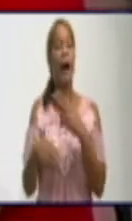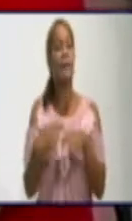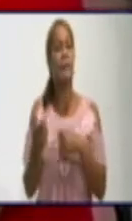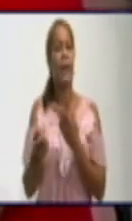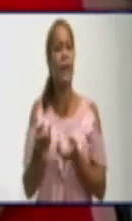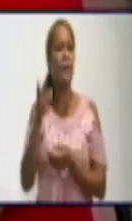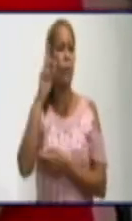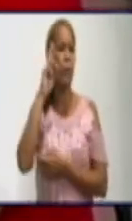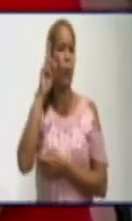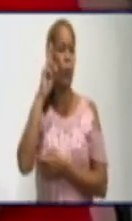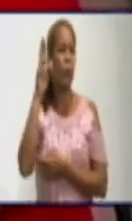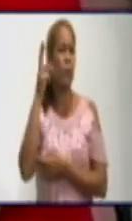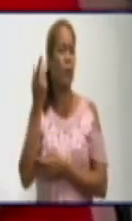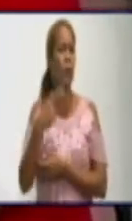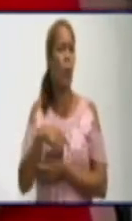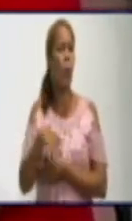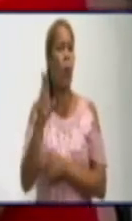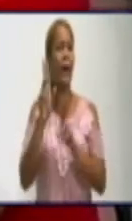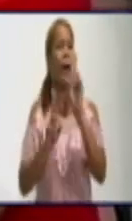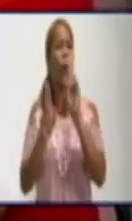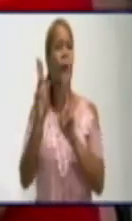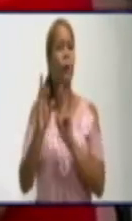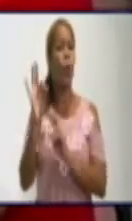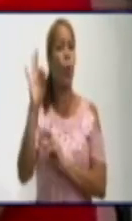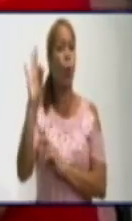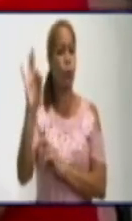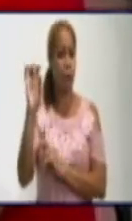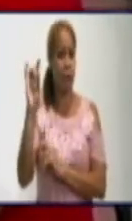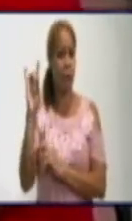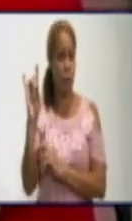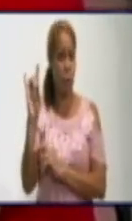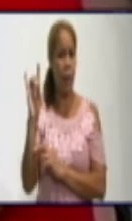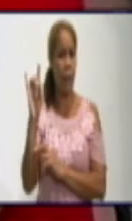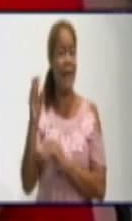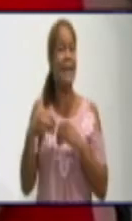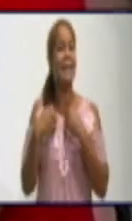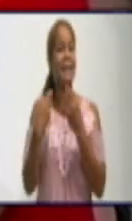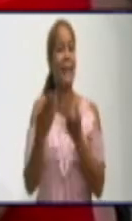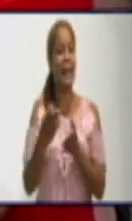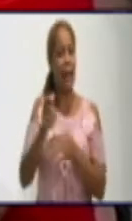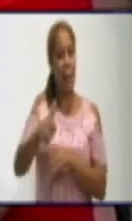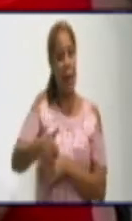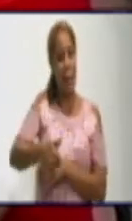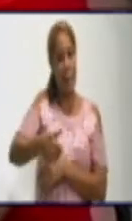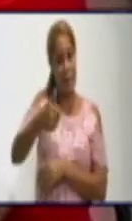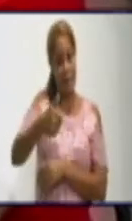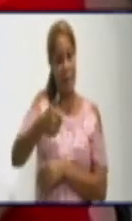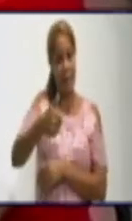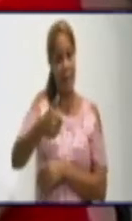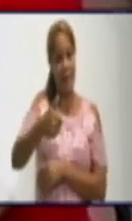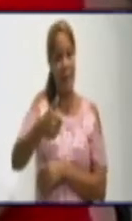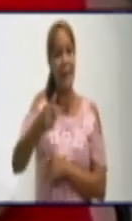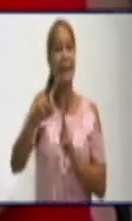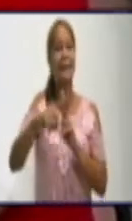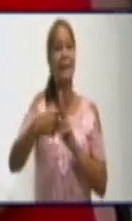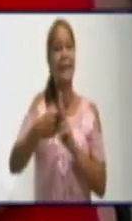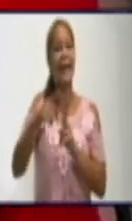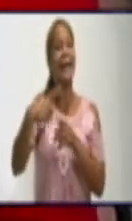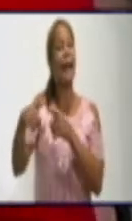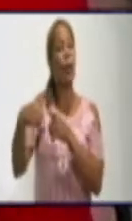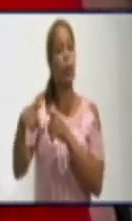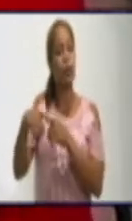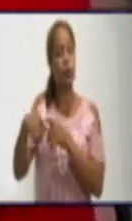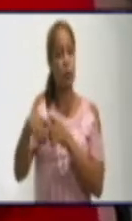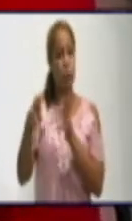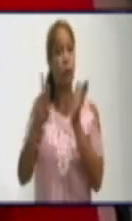recordatorio que en el acuerdo 89-91 del Consejo Ministro se le daba a esta facultad al presidente del Instituto de Recursos Hidráulicos. Ya él mismo emitió la resolución